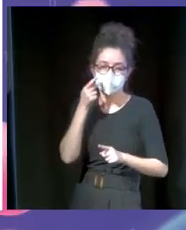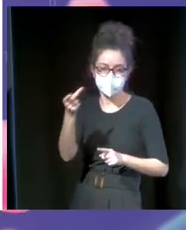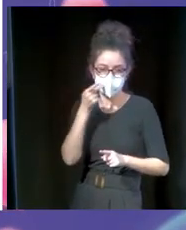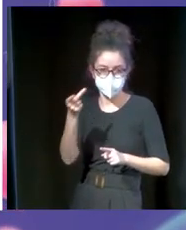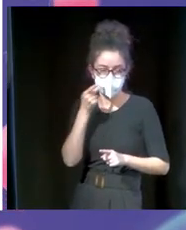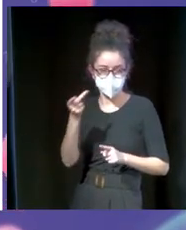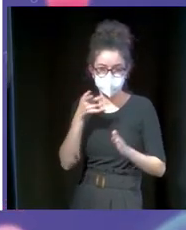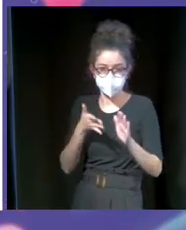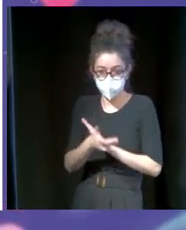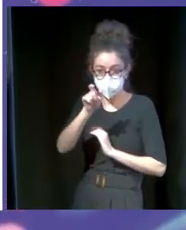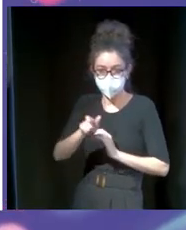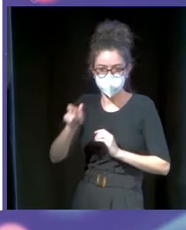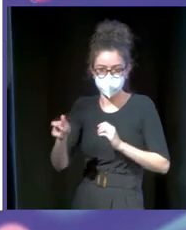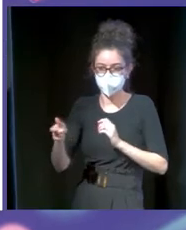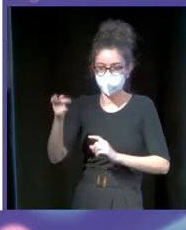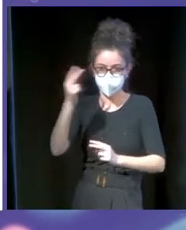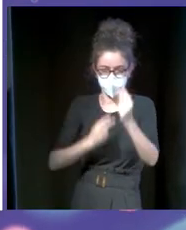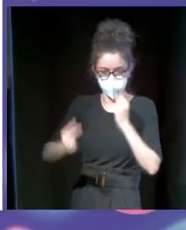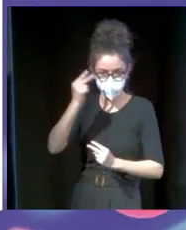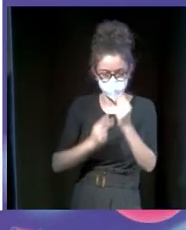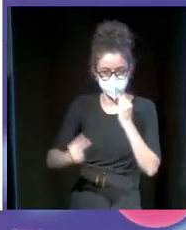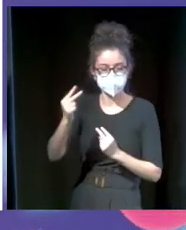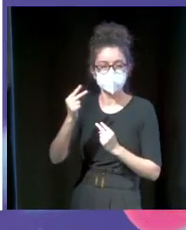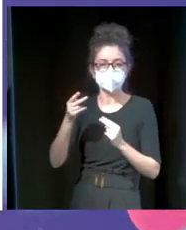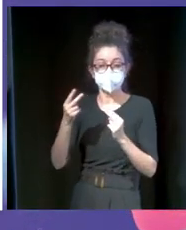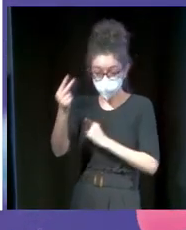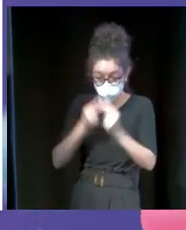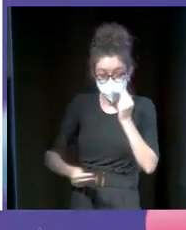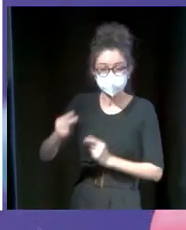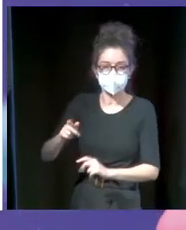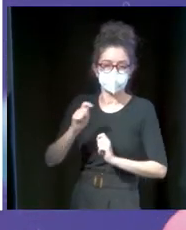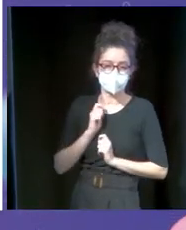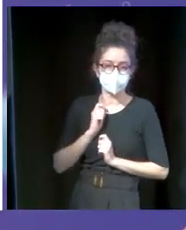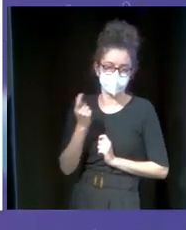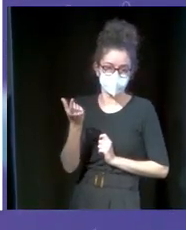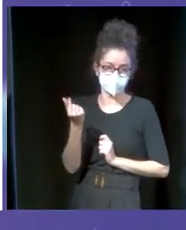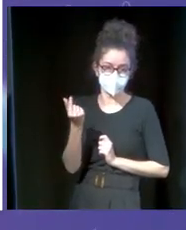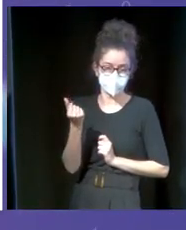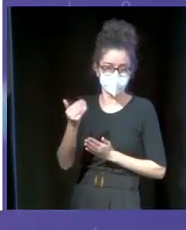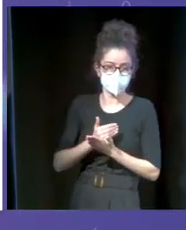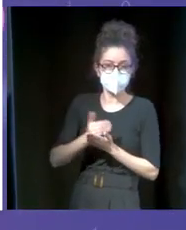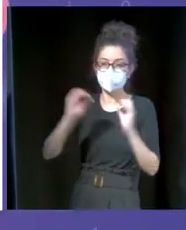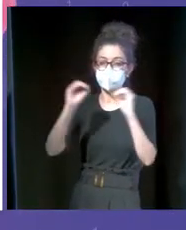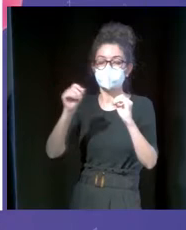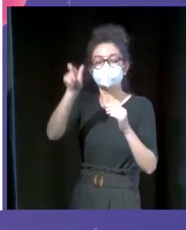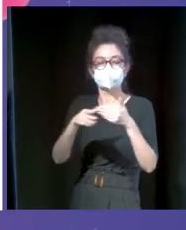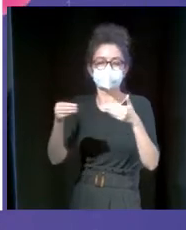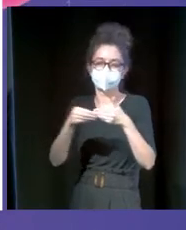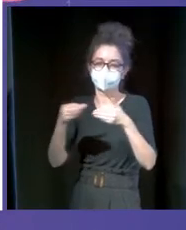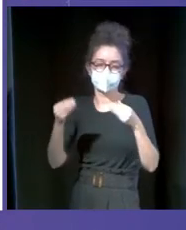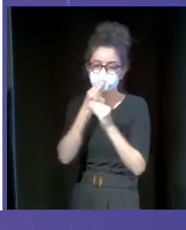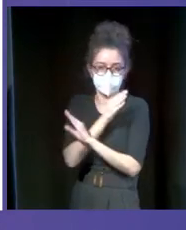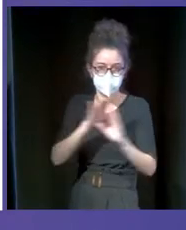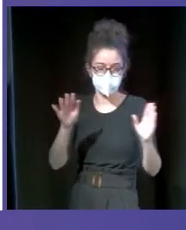convierten en tráfico, evidentemente es lo mismo. El tráfico se nos convierte en dinero. Google es nuestro mejor cliente porque todo ese tráfico que nosotros